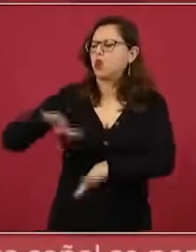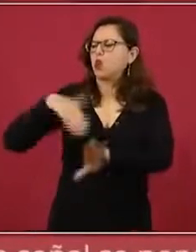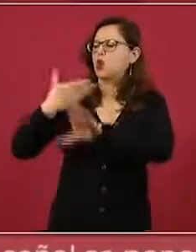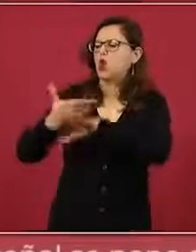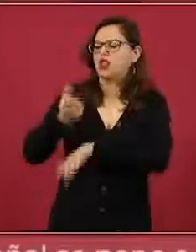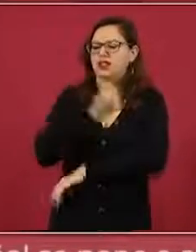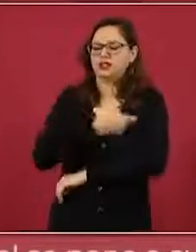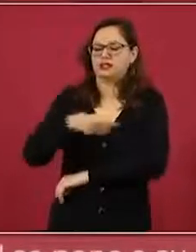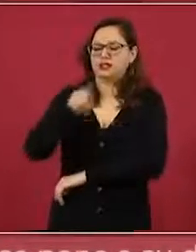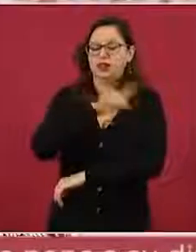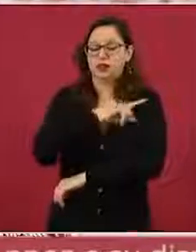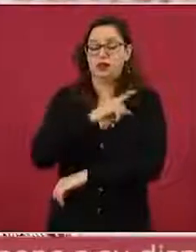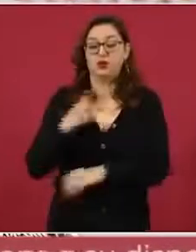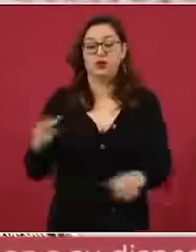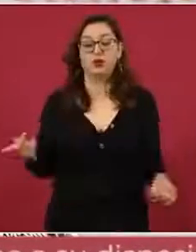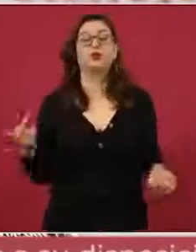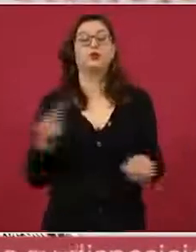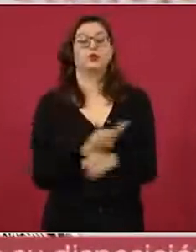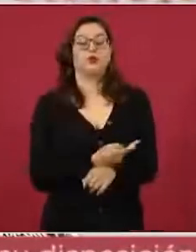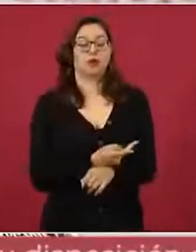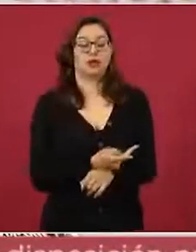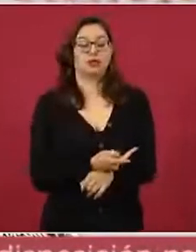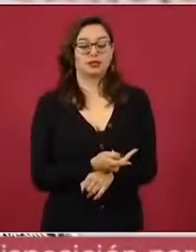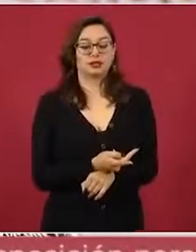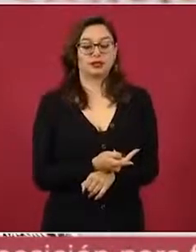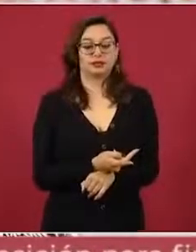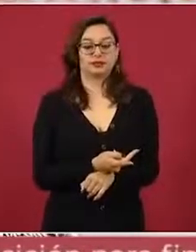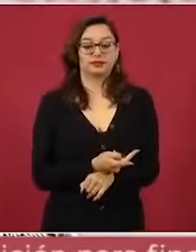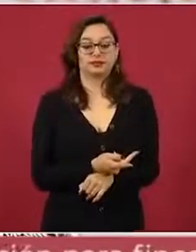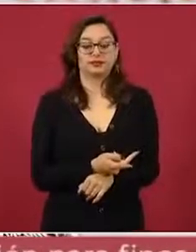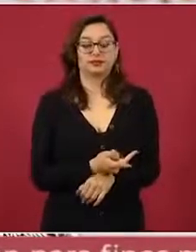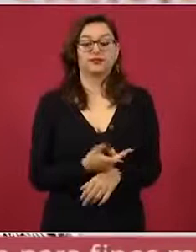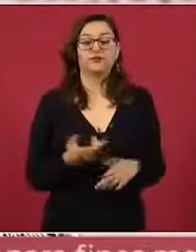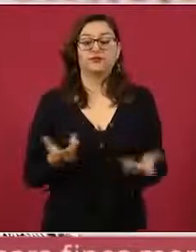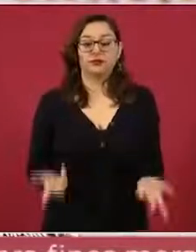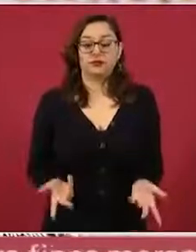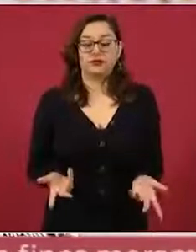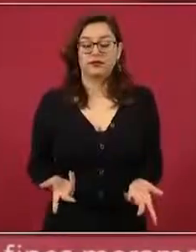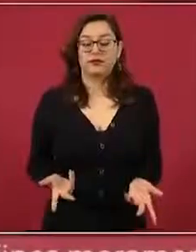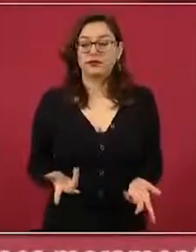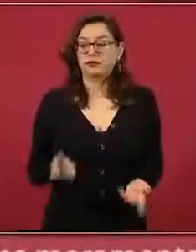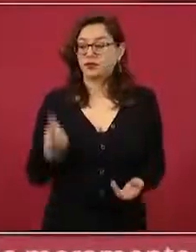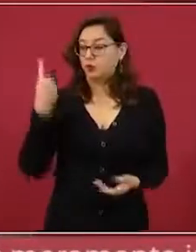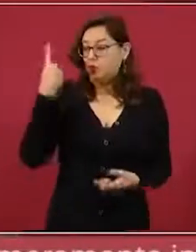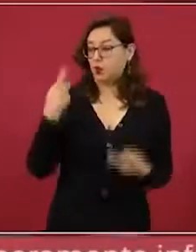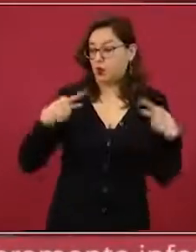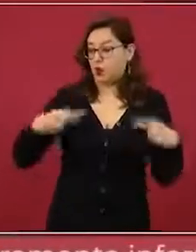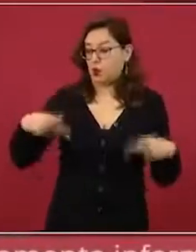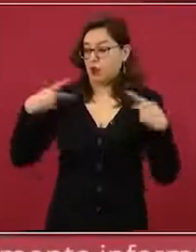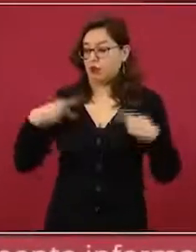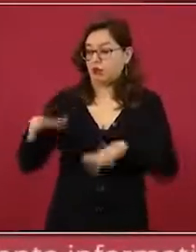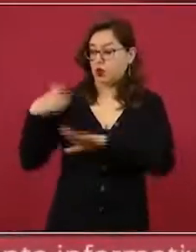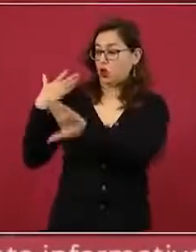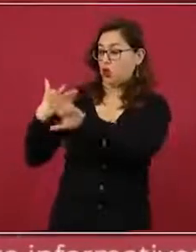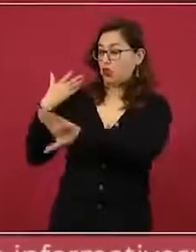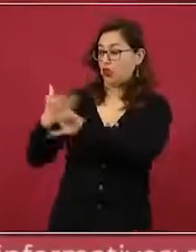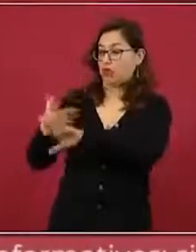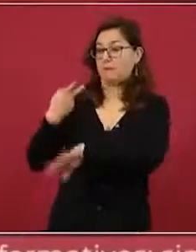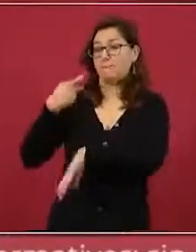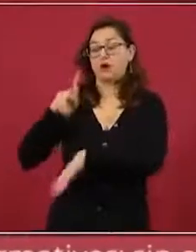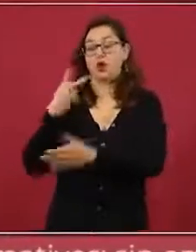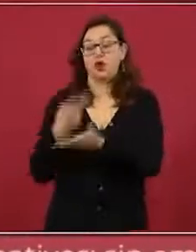políticas de interés colectivo por personas en lo individual, tiene doble componente.